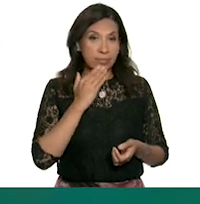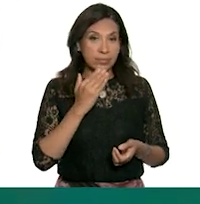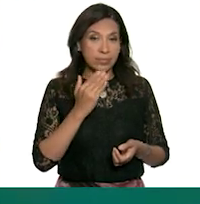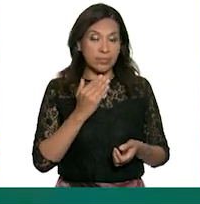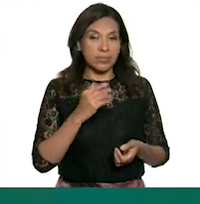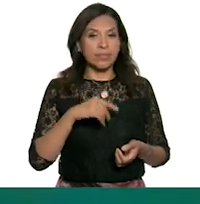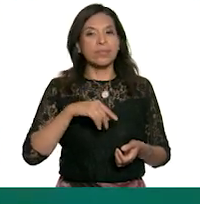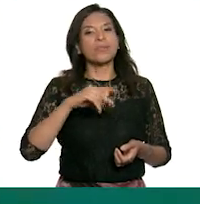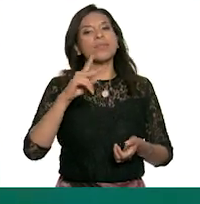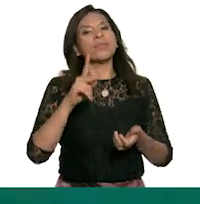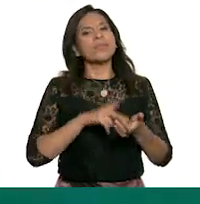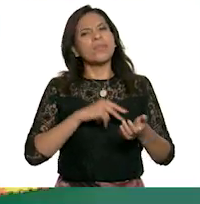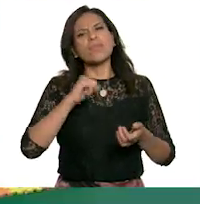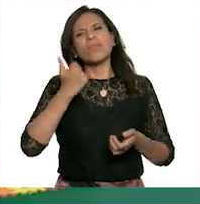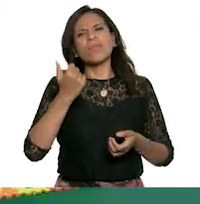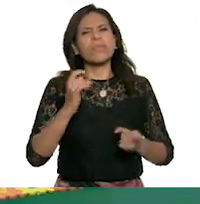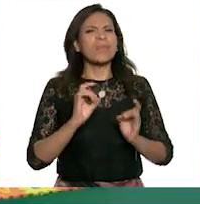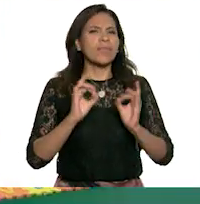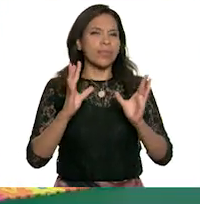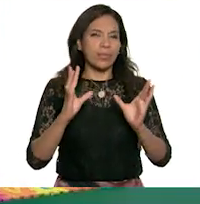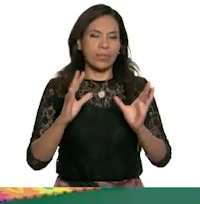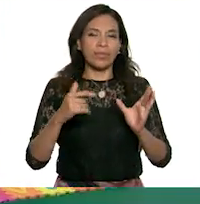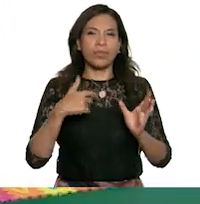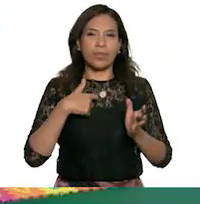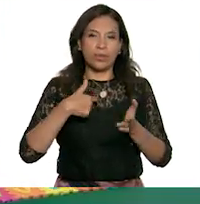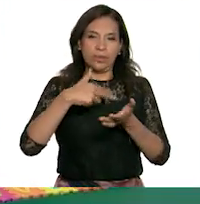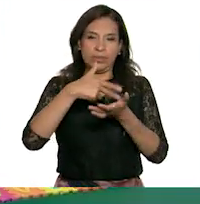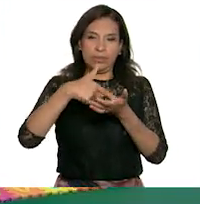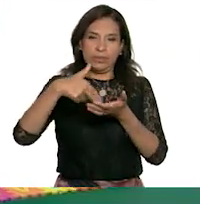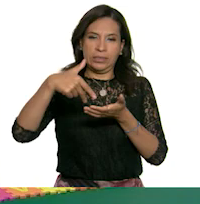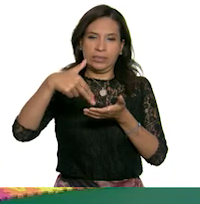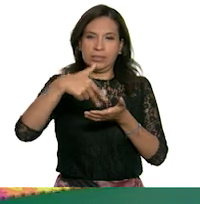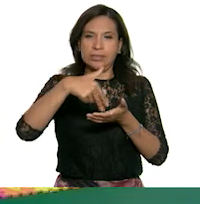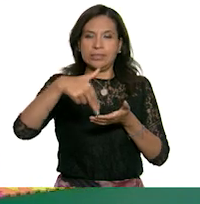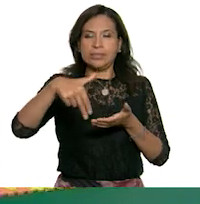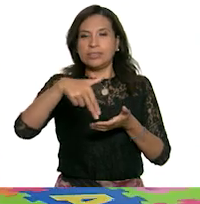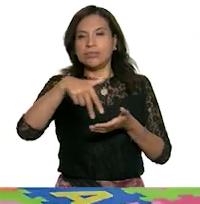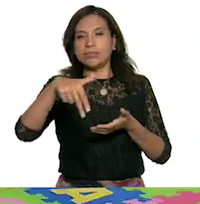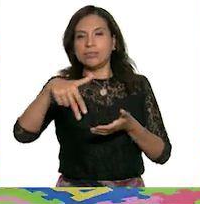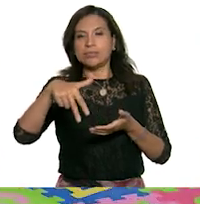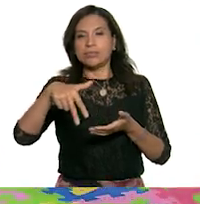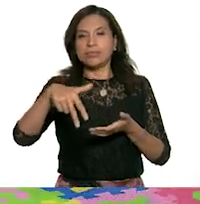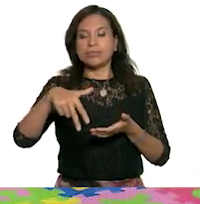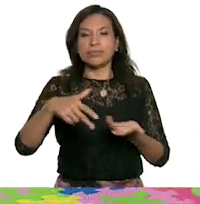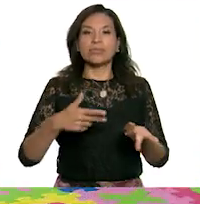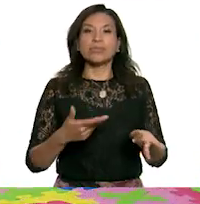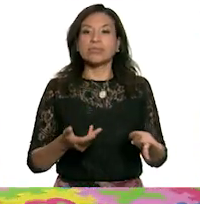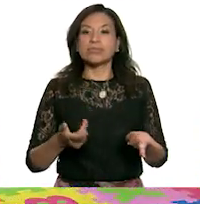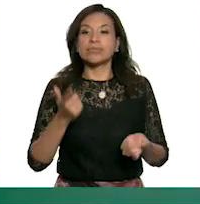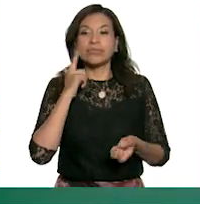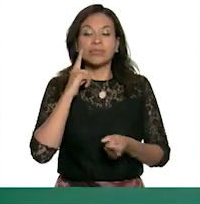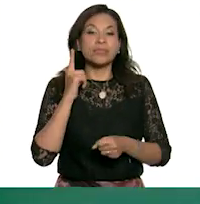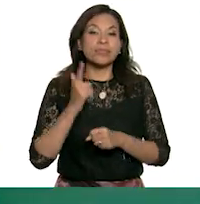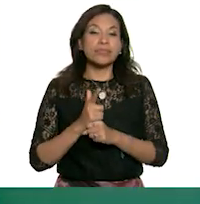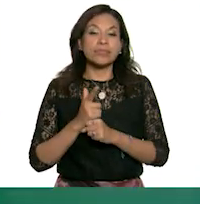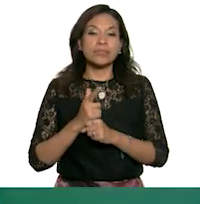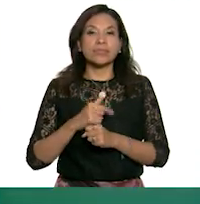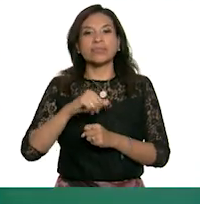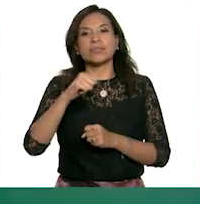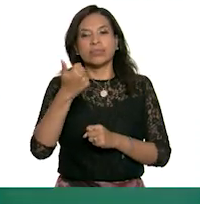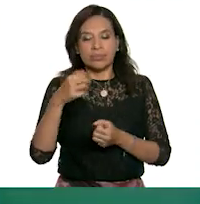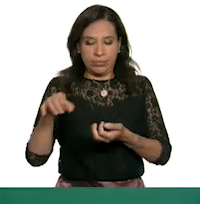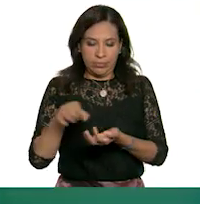En otra ocasión, yo iba caminando y me encontré con